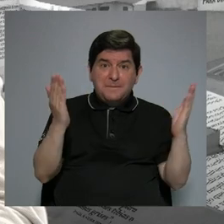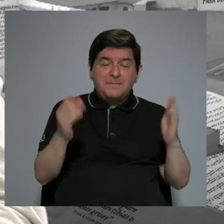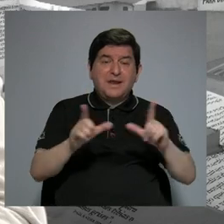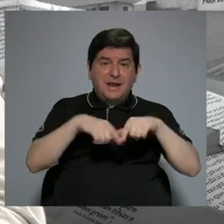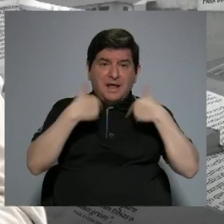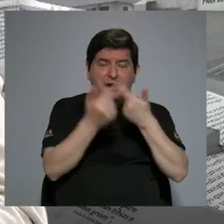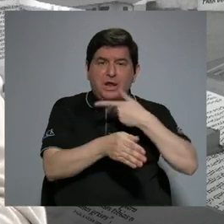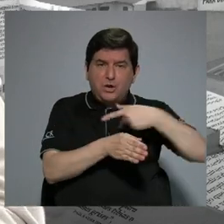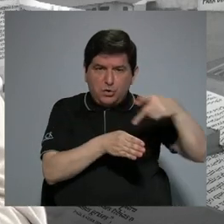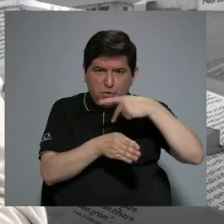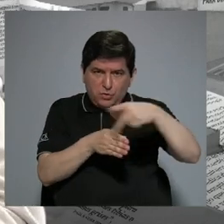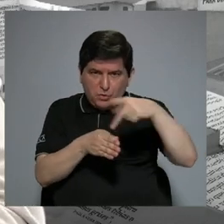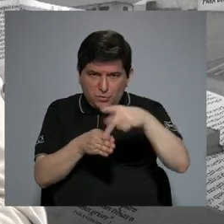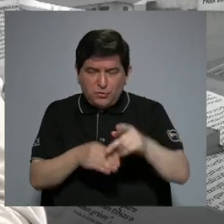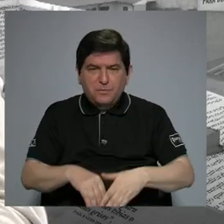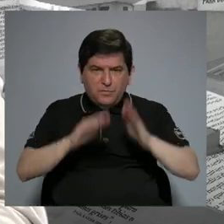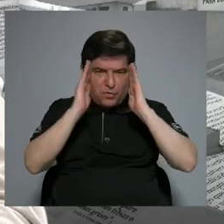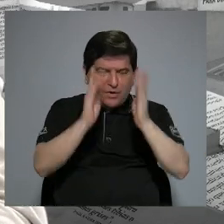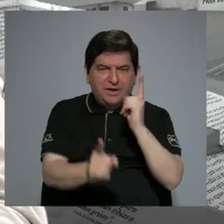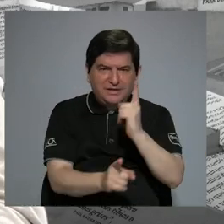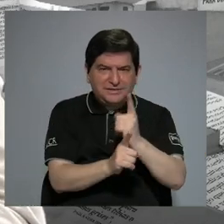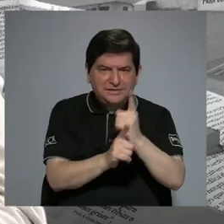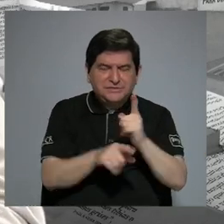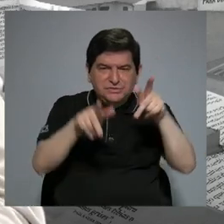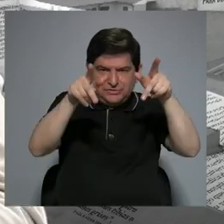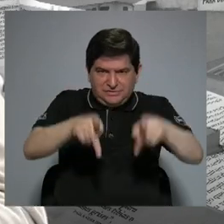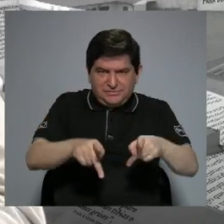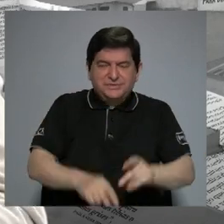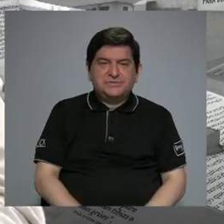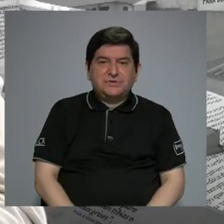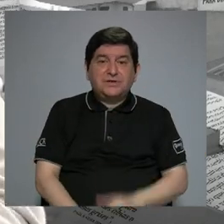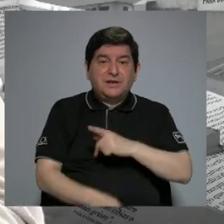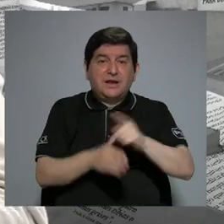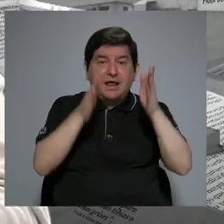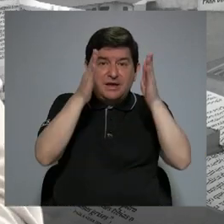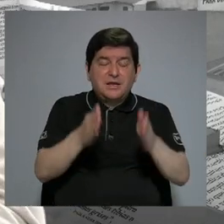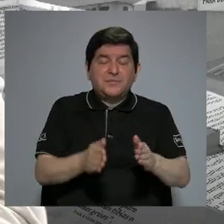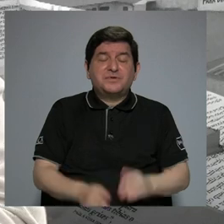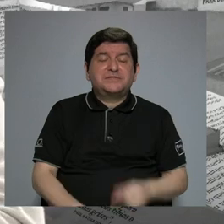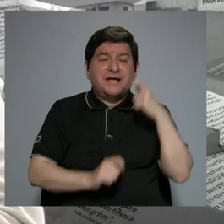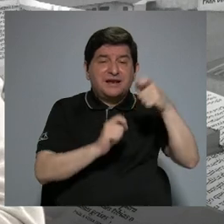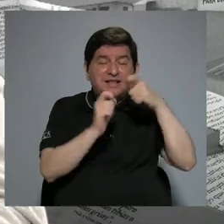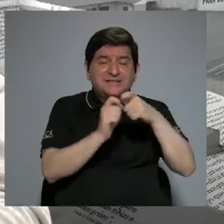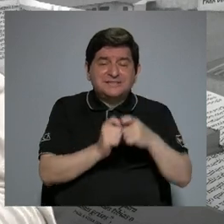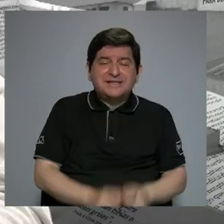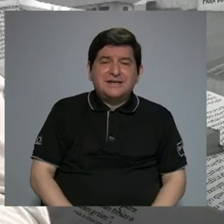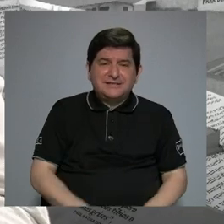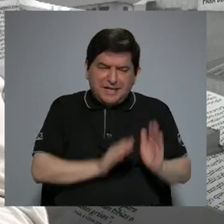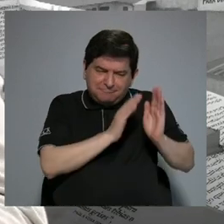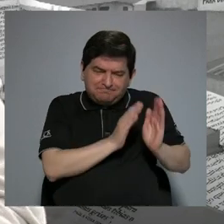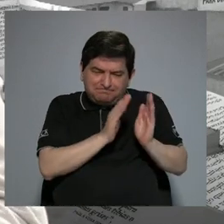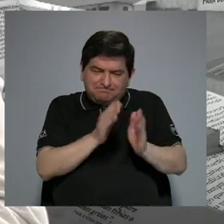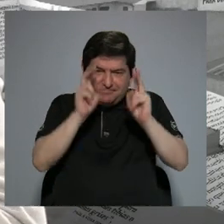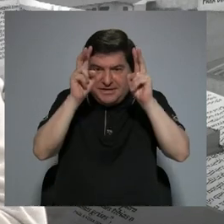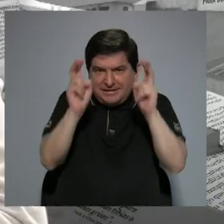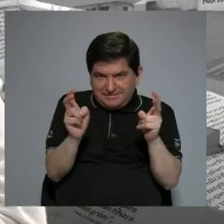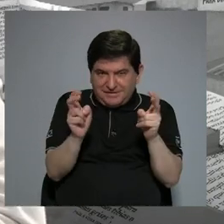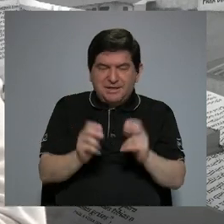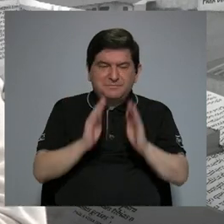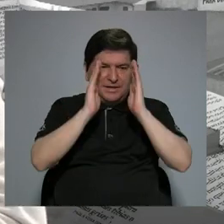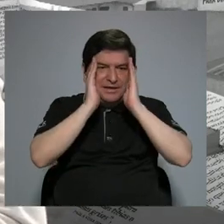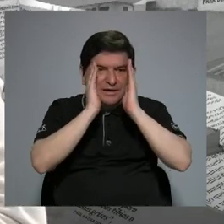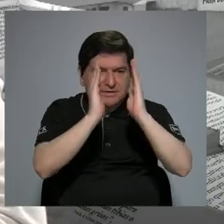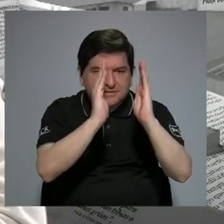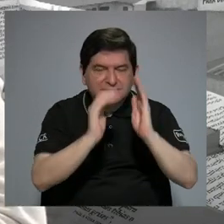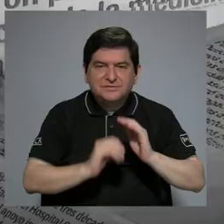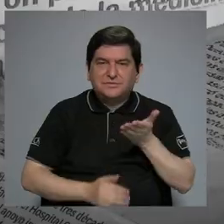multidisciplinar para hacer un abordaje apropiado a los pacientes y que sea el profesional formado específicamente en la materia quien aborde